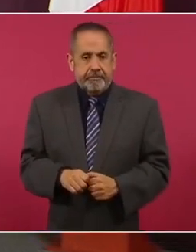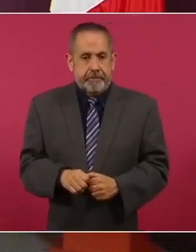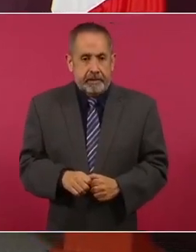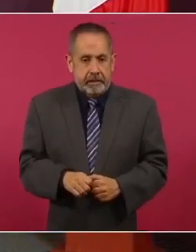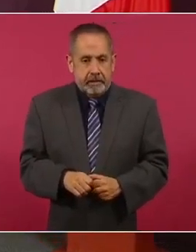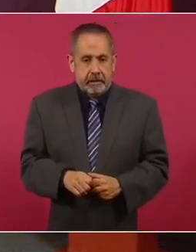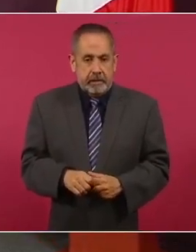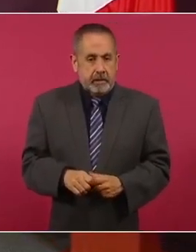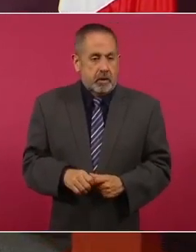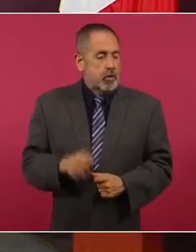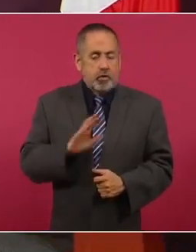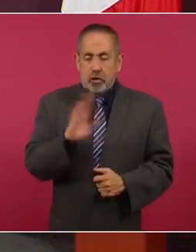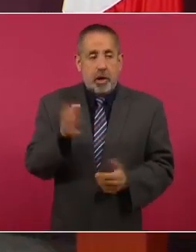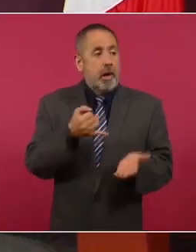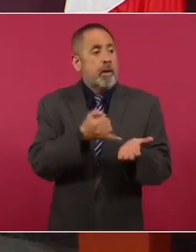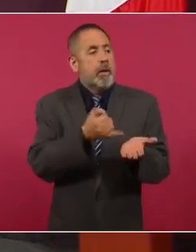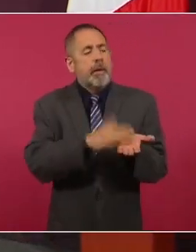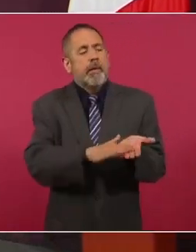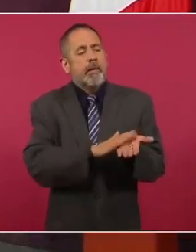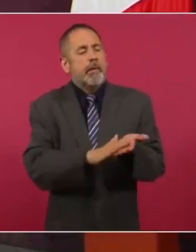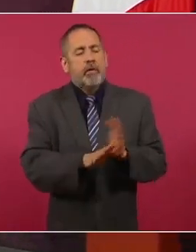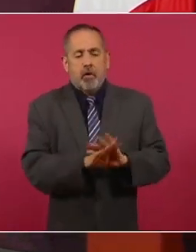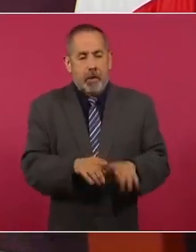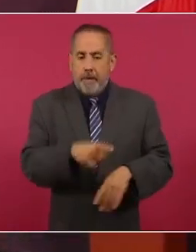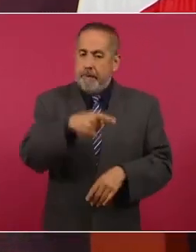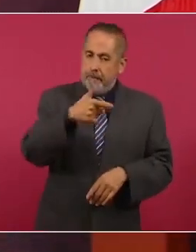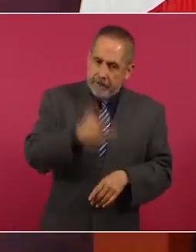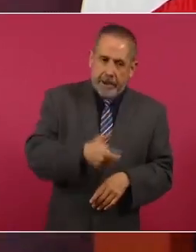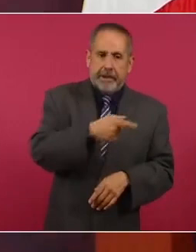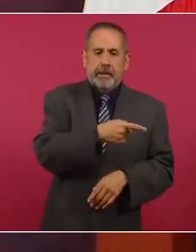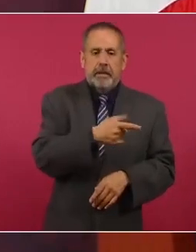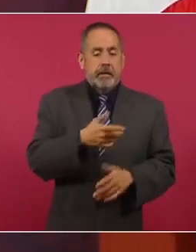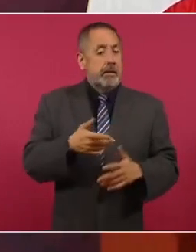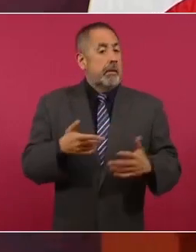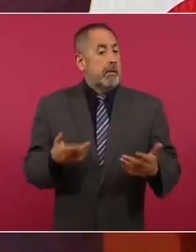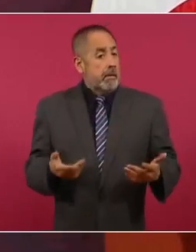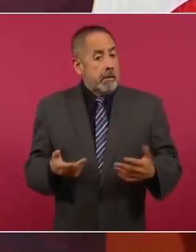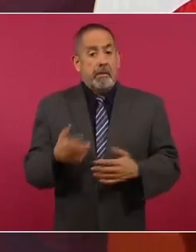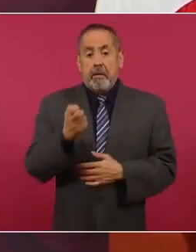ya no hay condonación de impuestos. Esto nos ha permitido